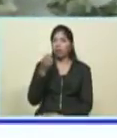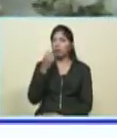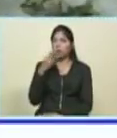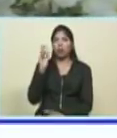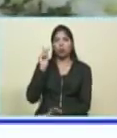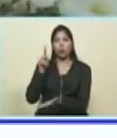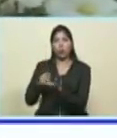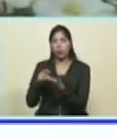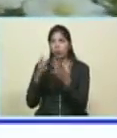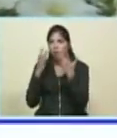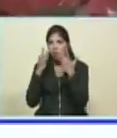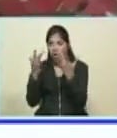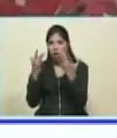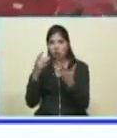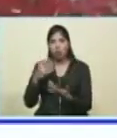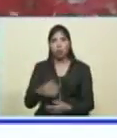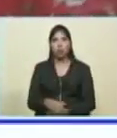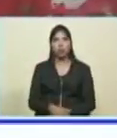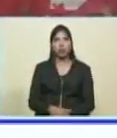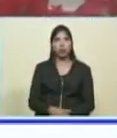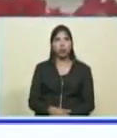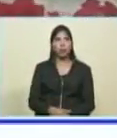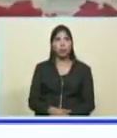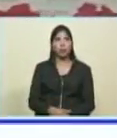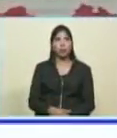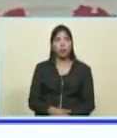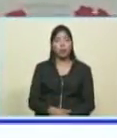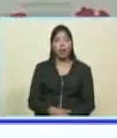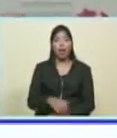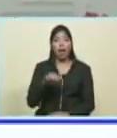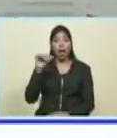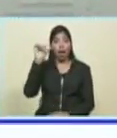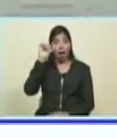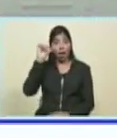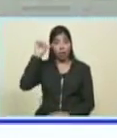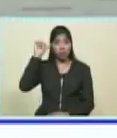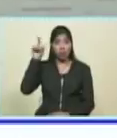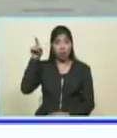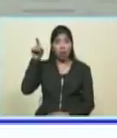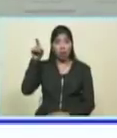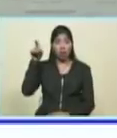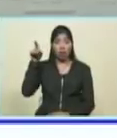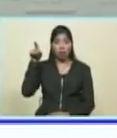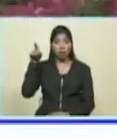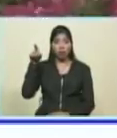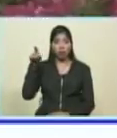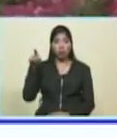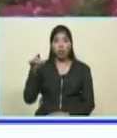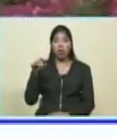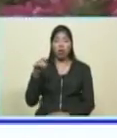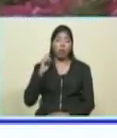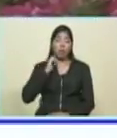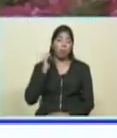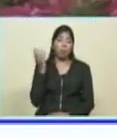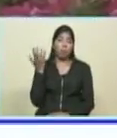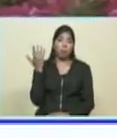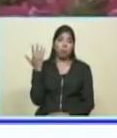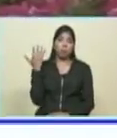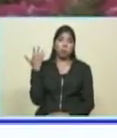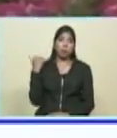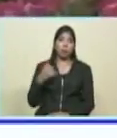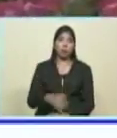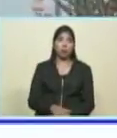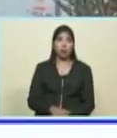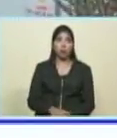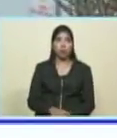Kazajistán queda en el mero centro del Asia, es el paso antiguo de la ruta de la seda, la